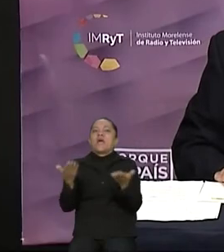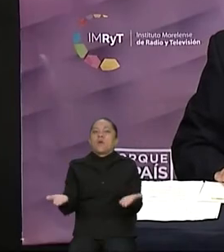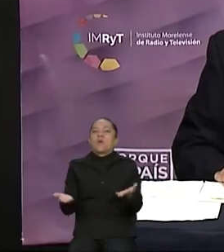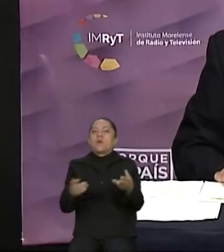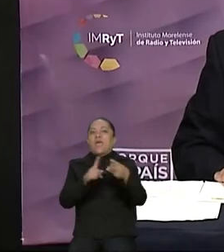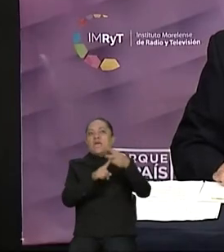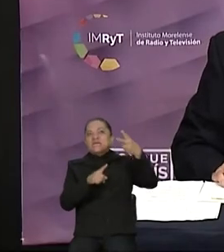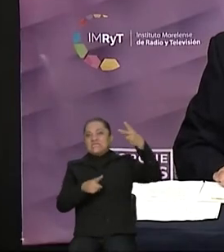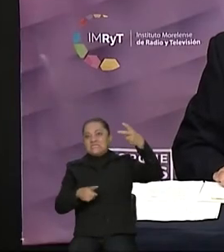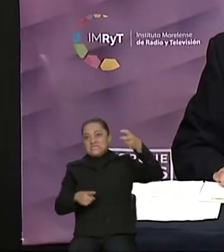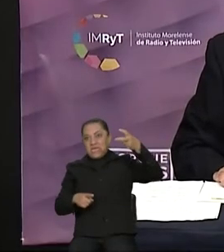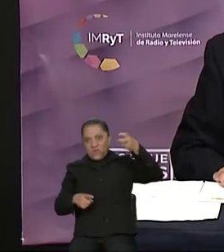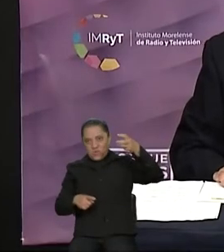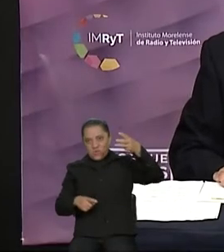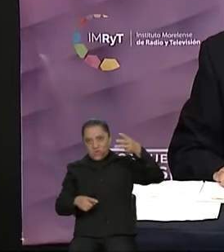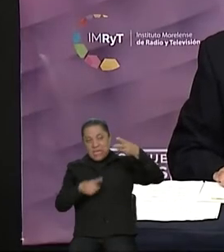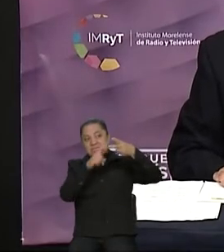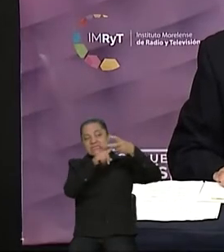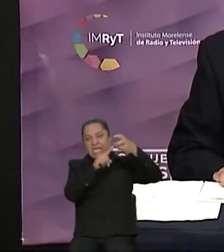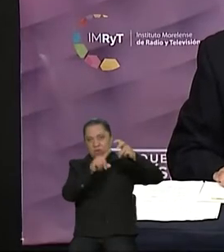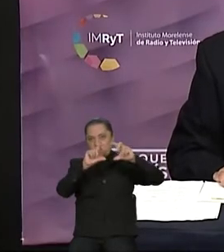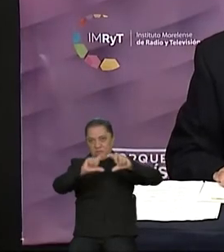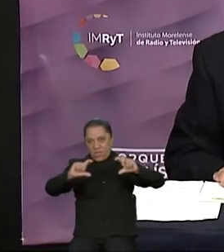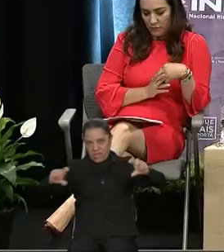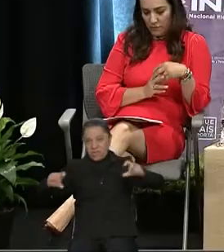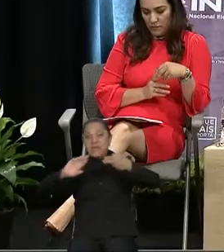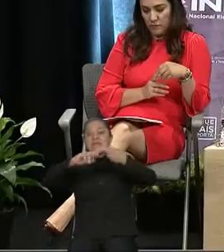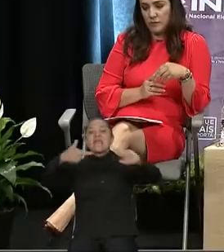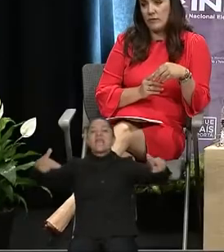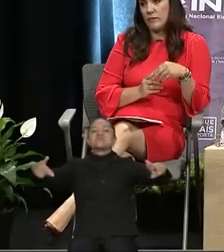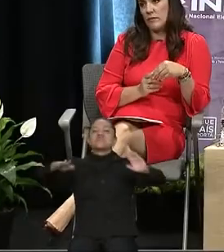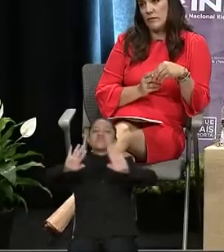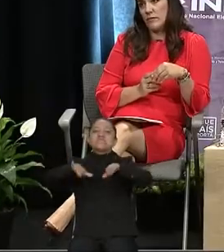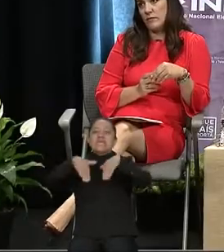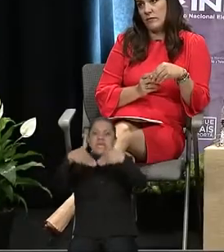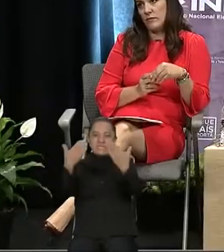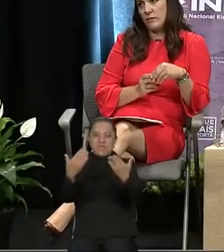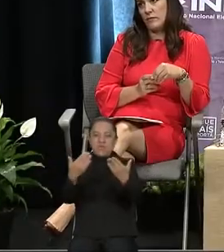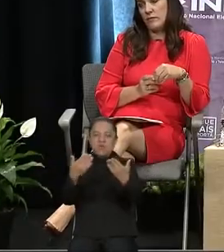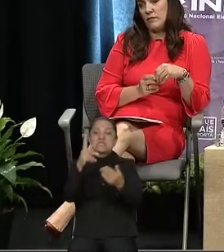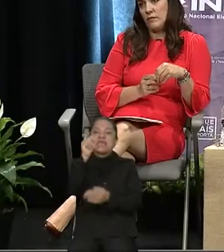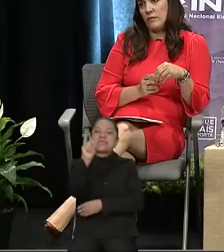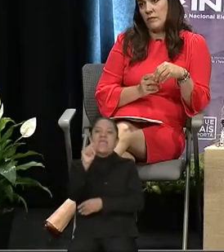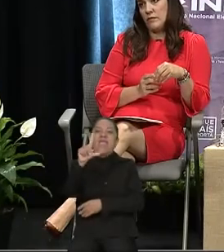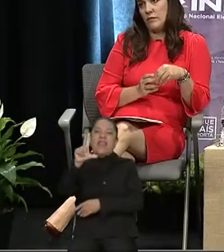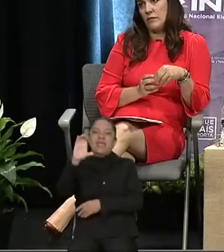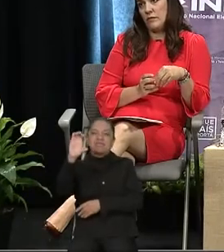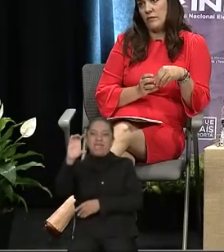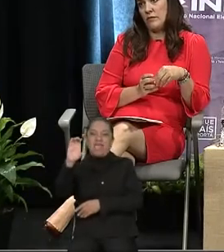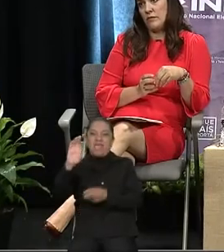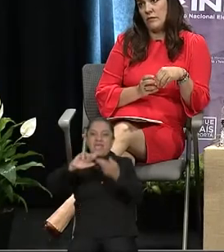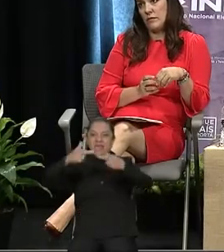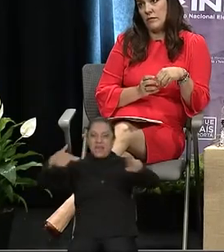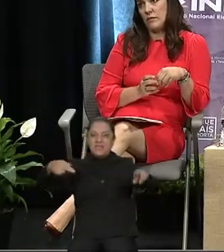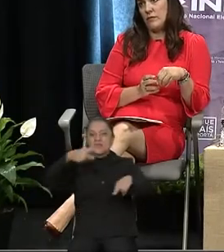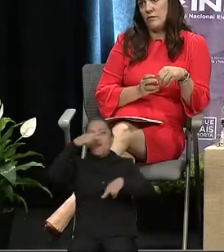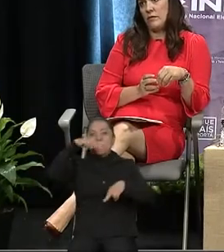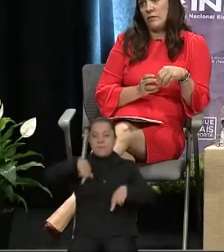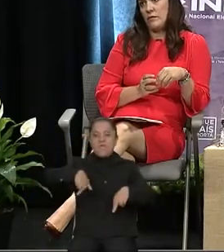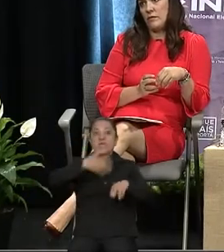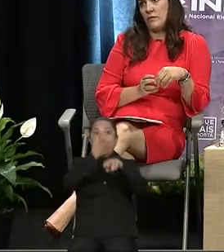temática, Relaciones Exteriores y Tratado de Libre Comercio, Relación México-Estados Unidos y el tema